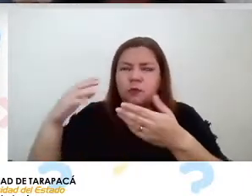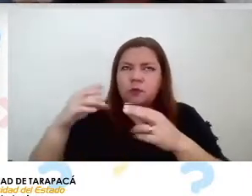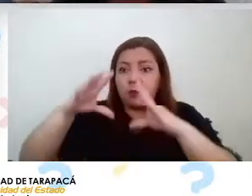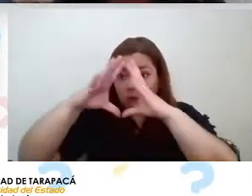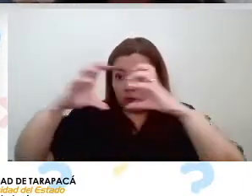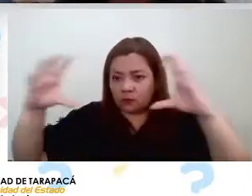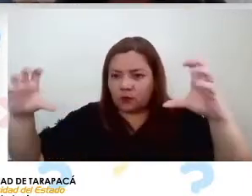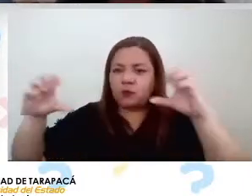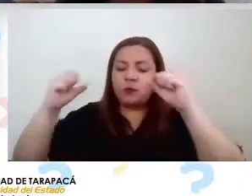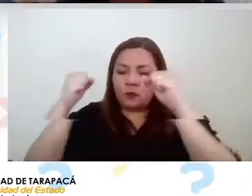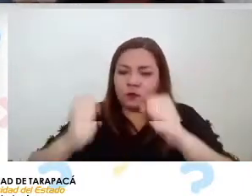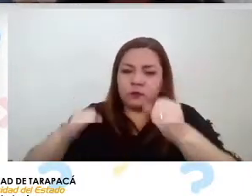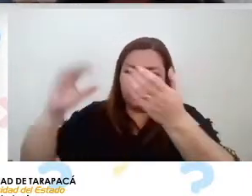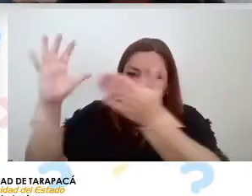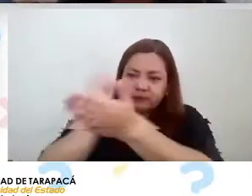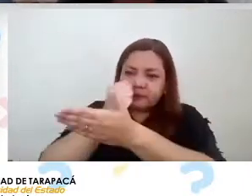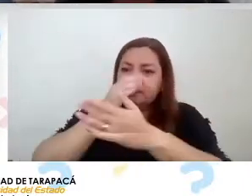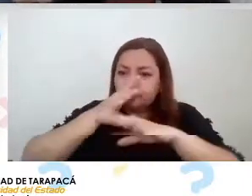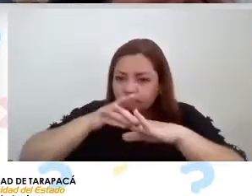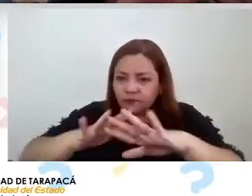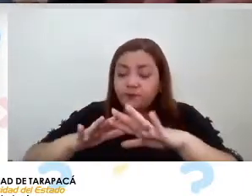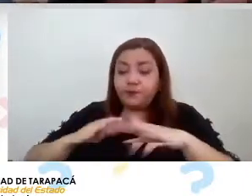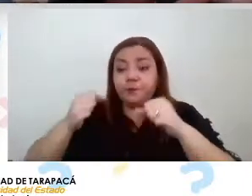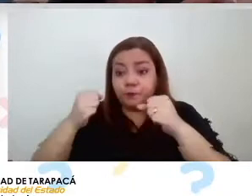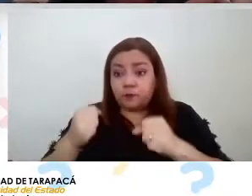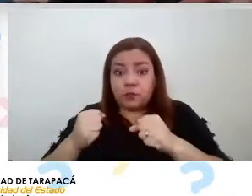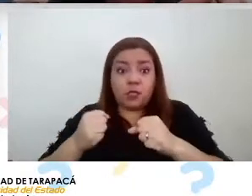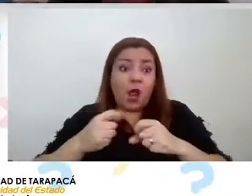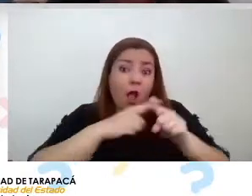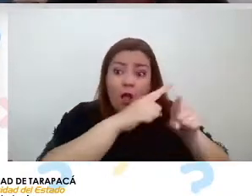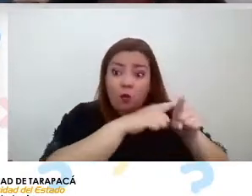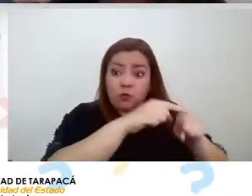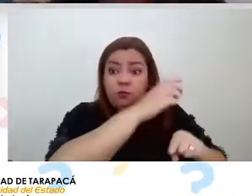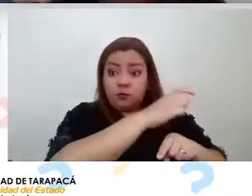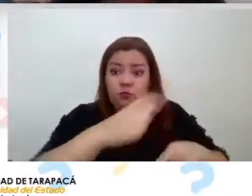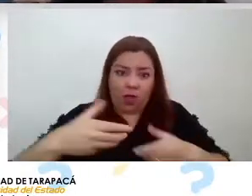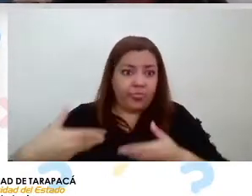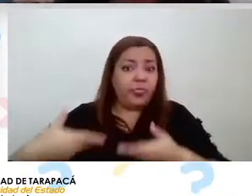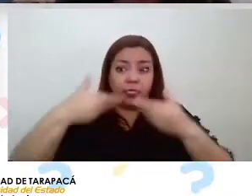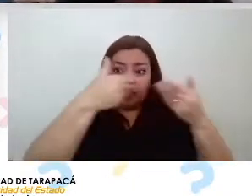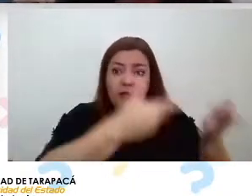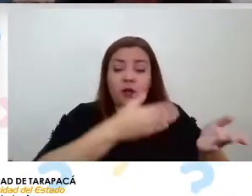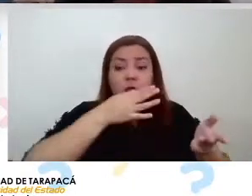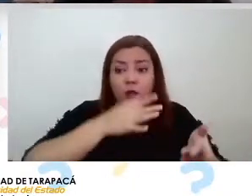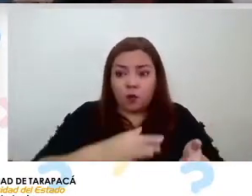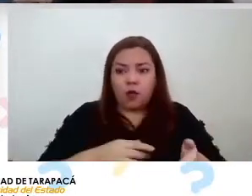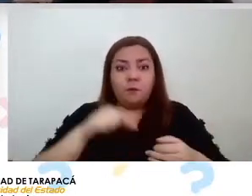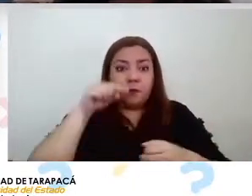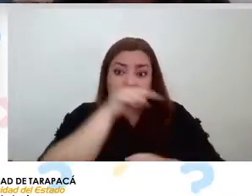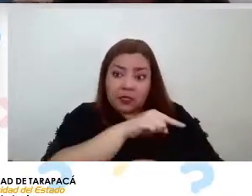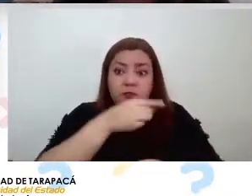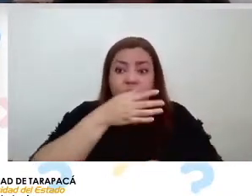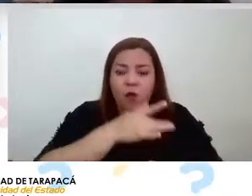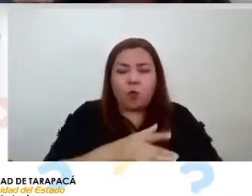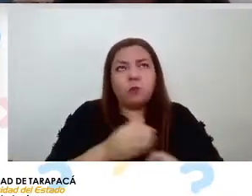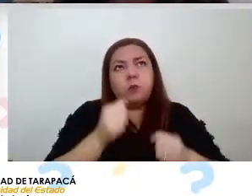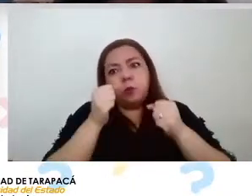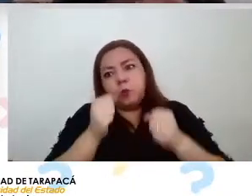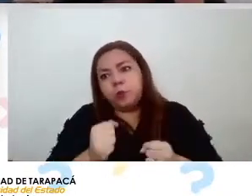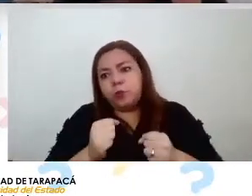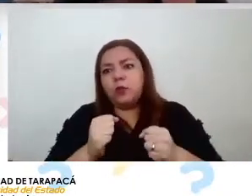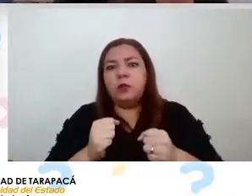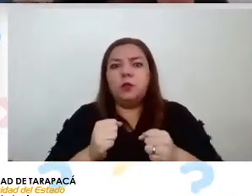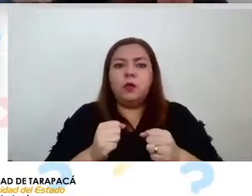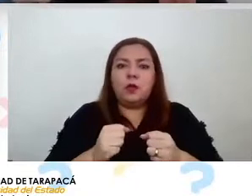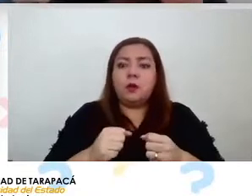para poder entregarle también a otras personas donde se pueda utilizar esa agua por ejemplo